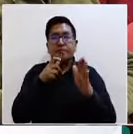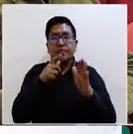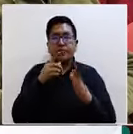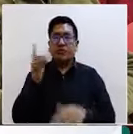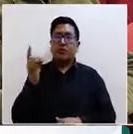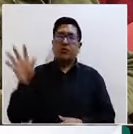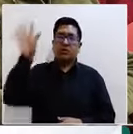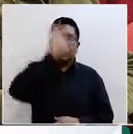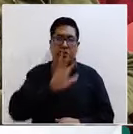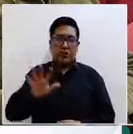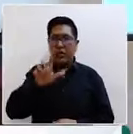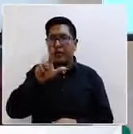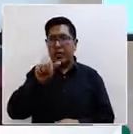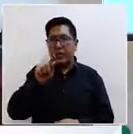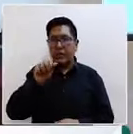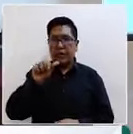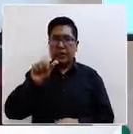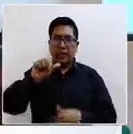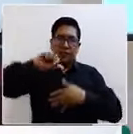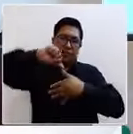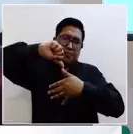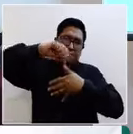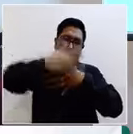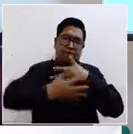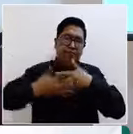Bolivia, Red Latam. Adelante, por favor.